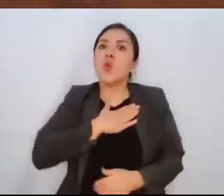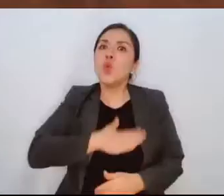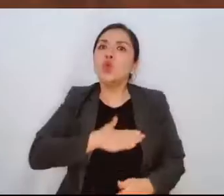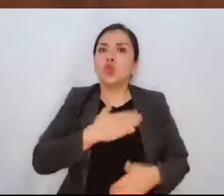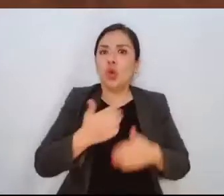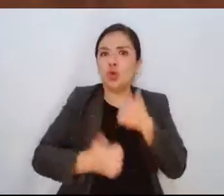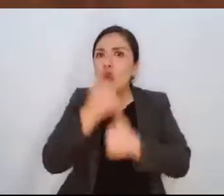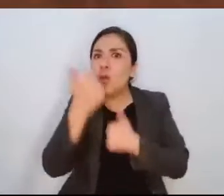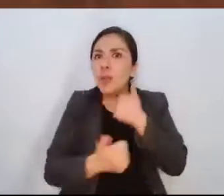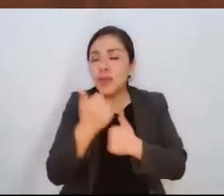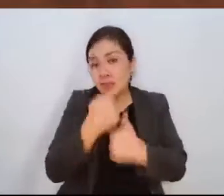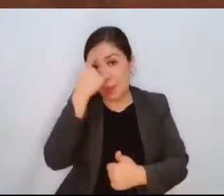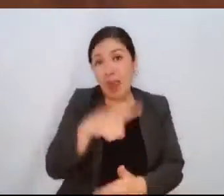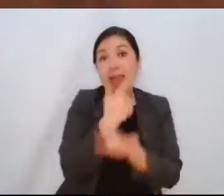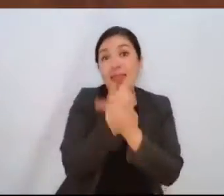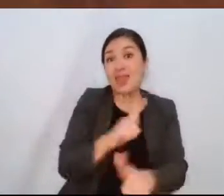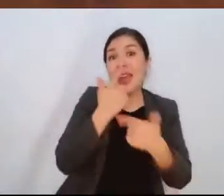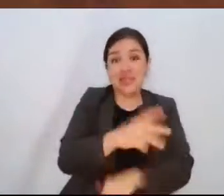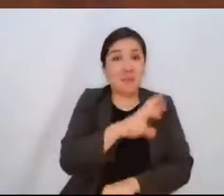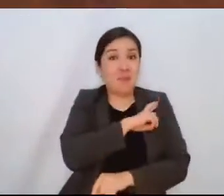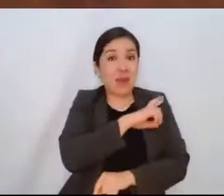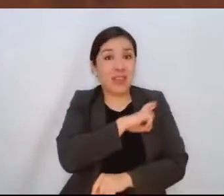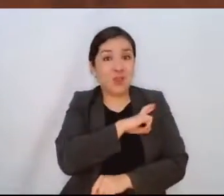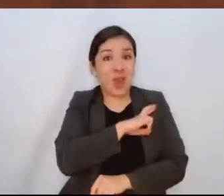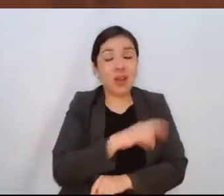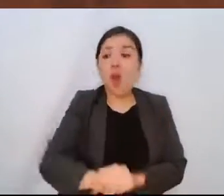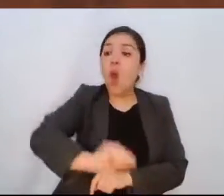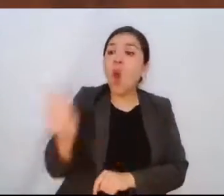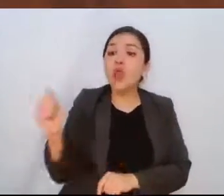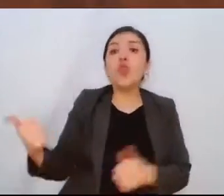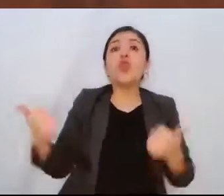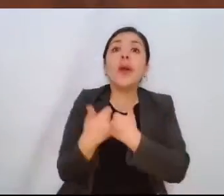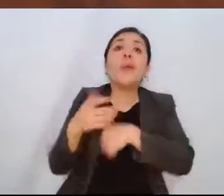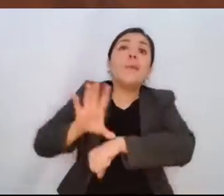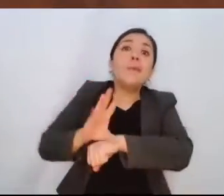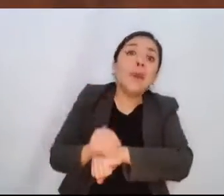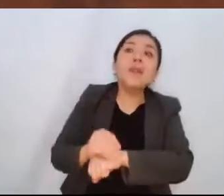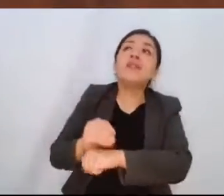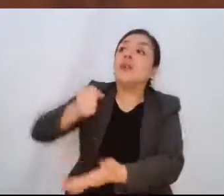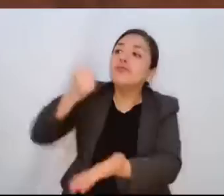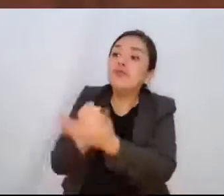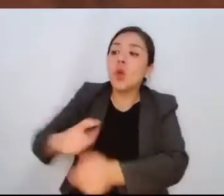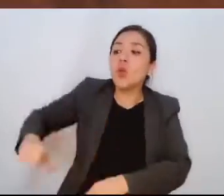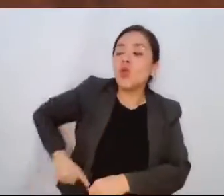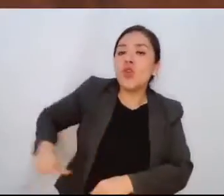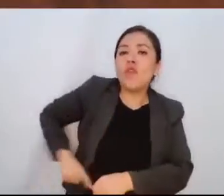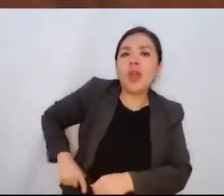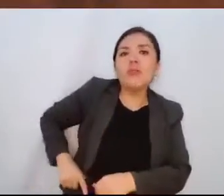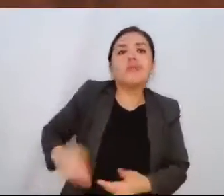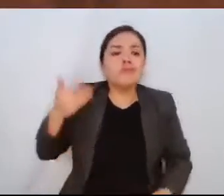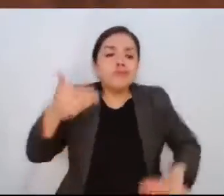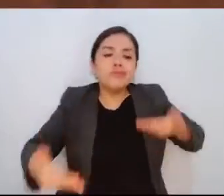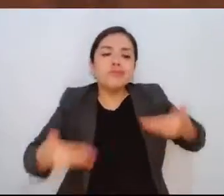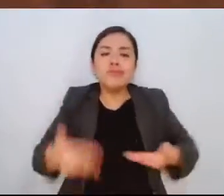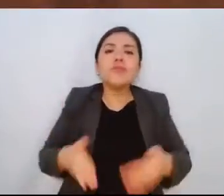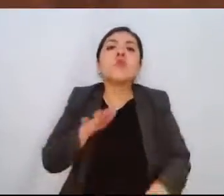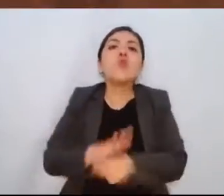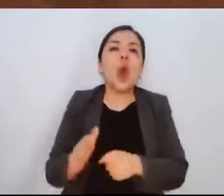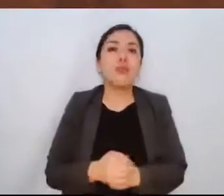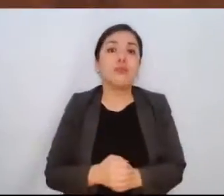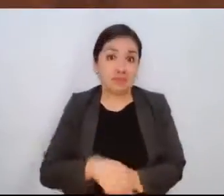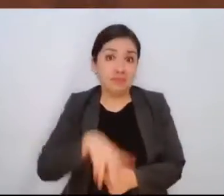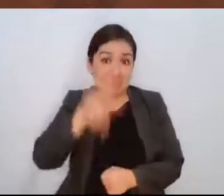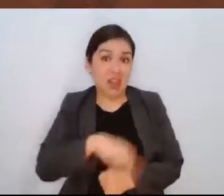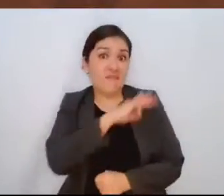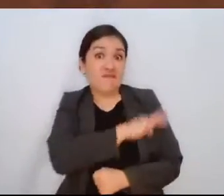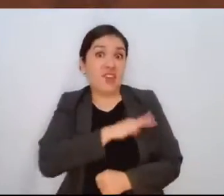concesionado de taxis y los transportes particulares que ofrecen a través de plataformas digitales? Y tenemos que felicitar